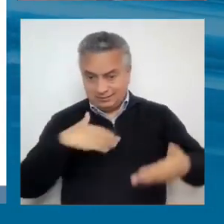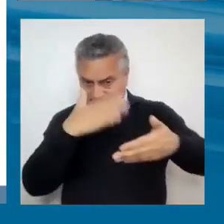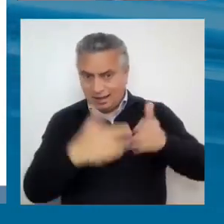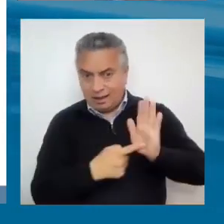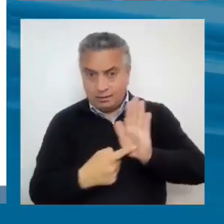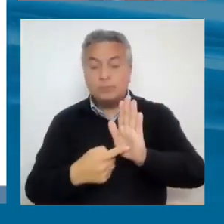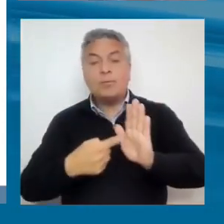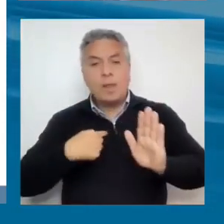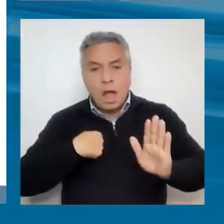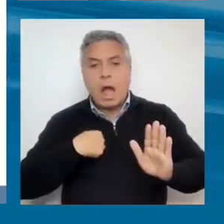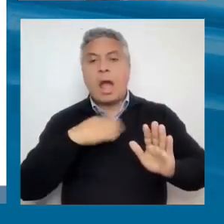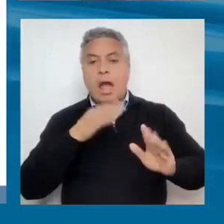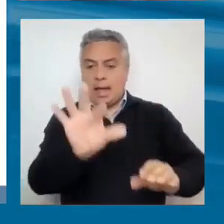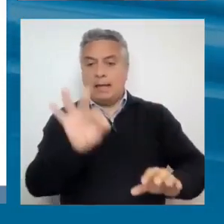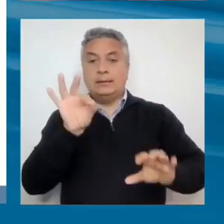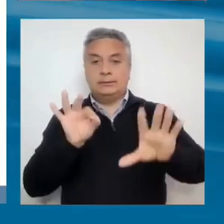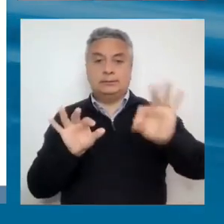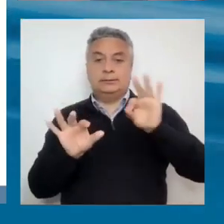grandes temas aquí.